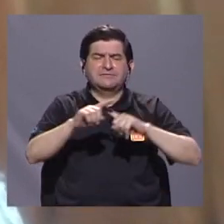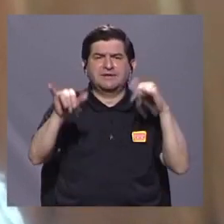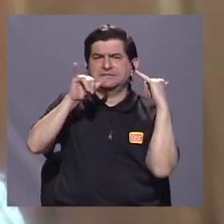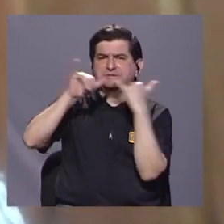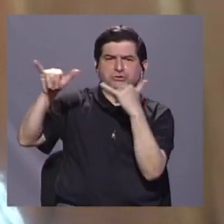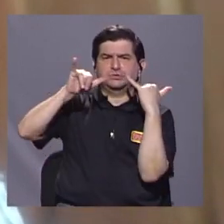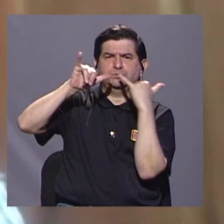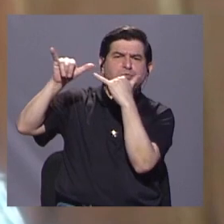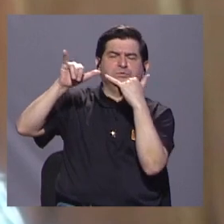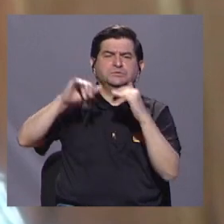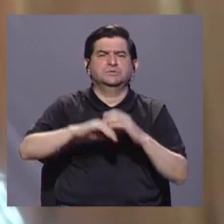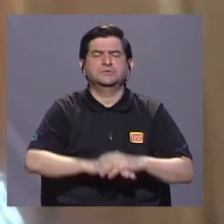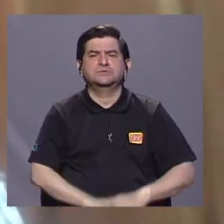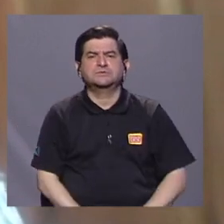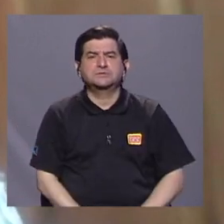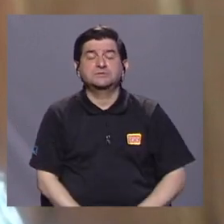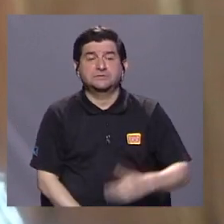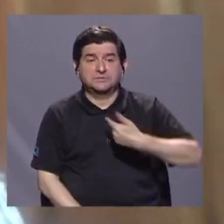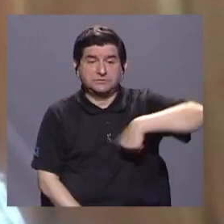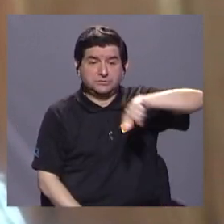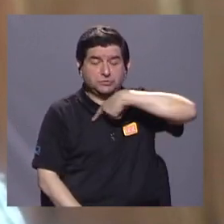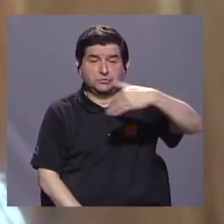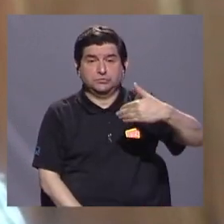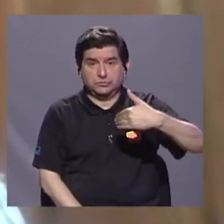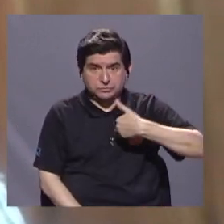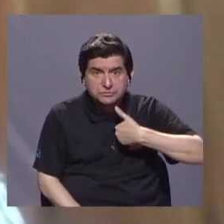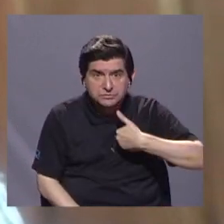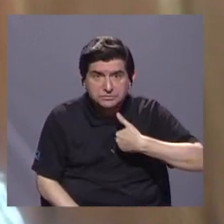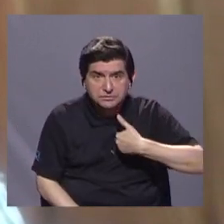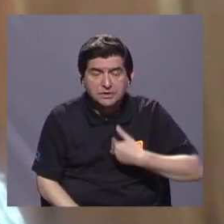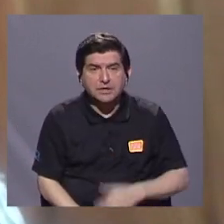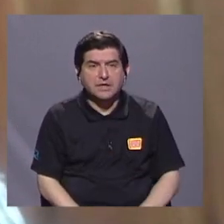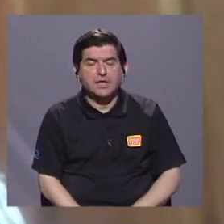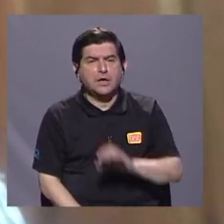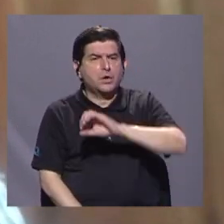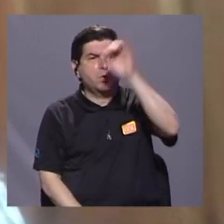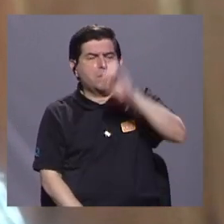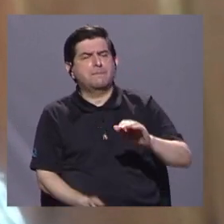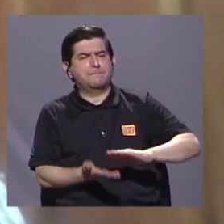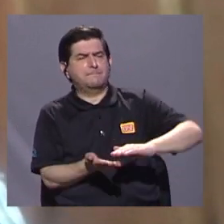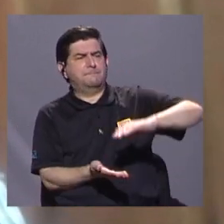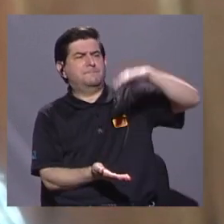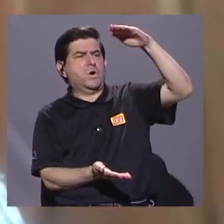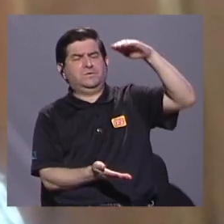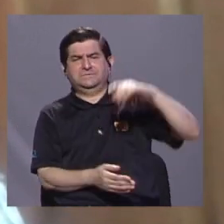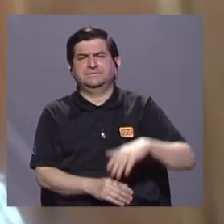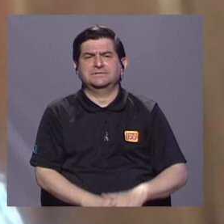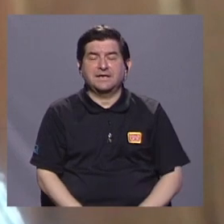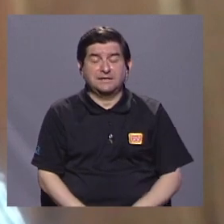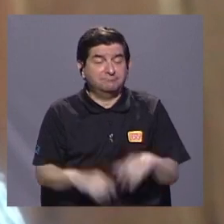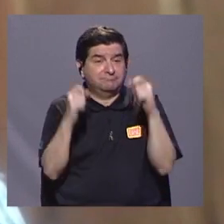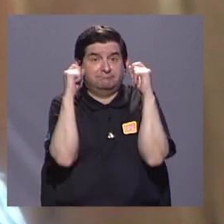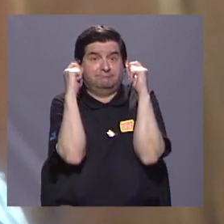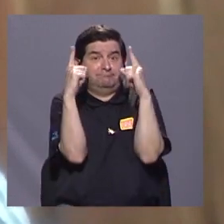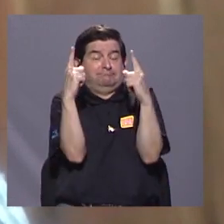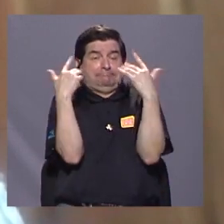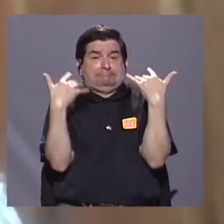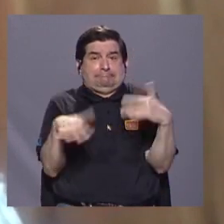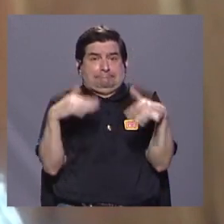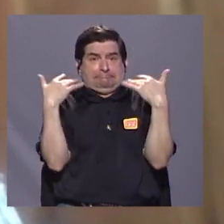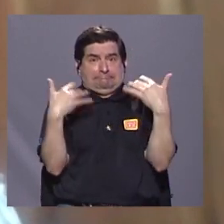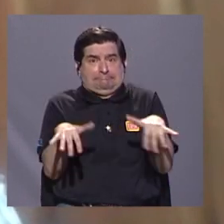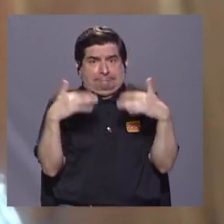y contamos con un alto porcentaje. O sea, es increíble la cantidad